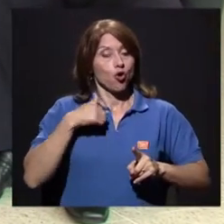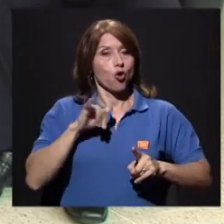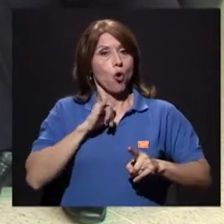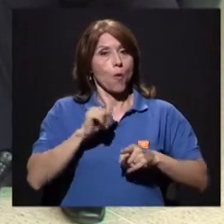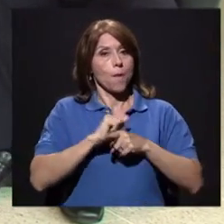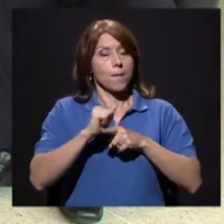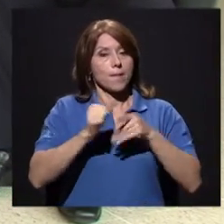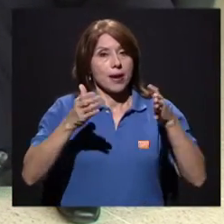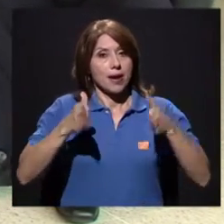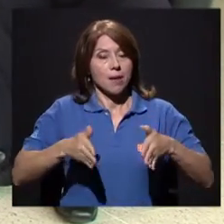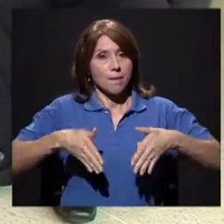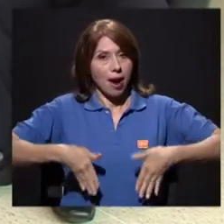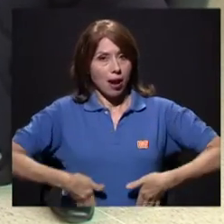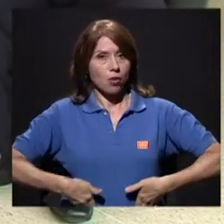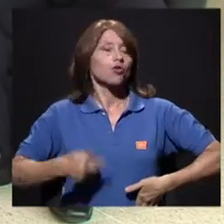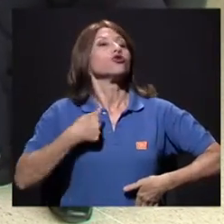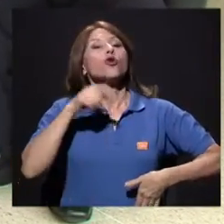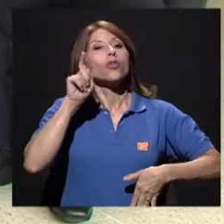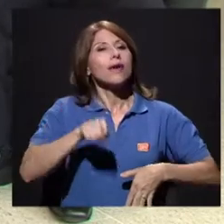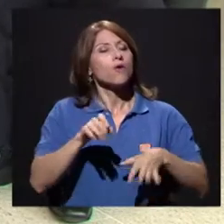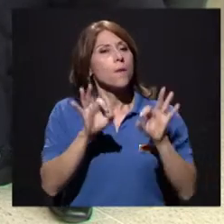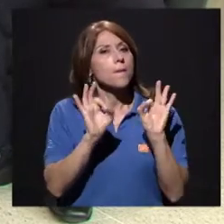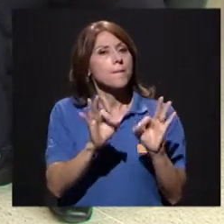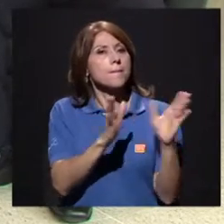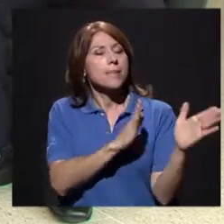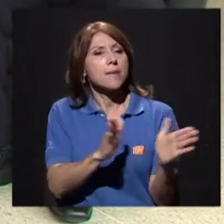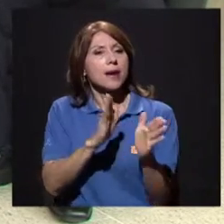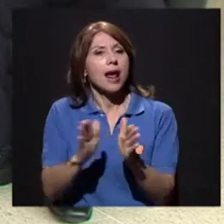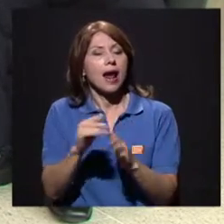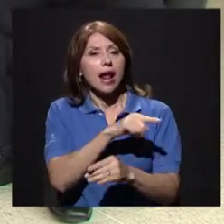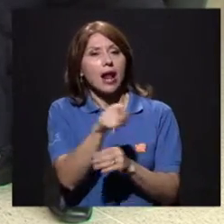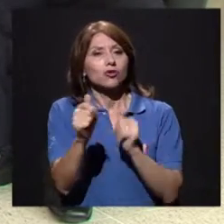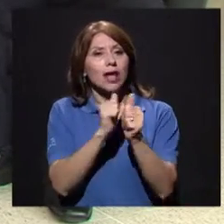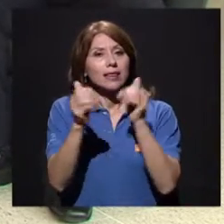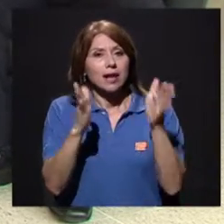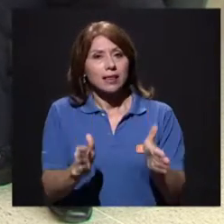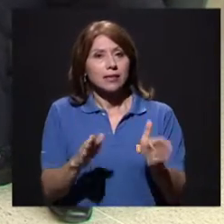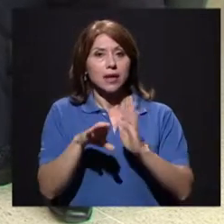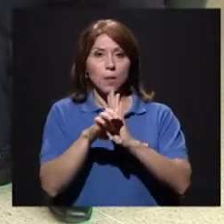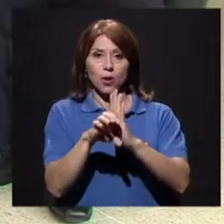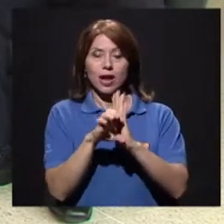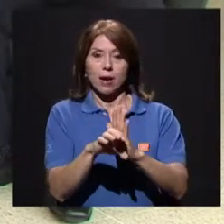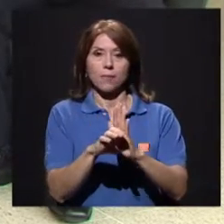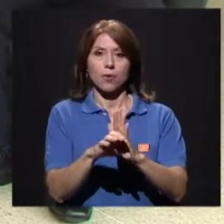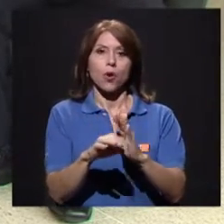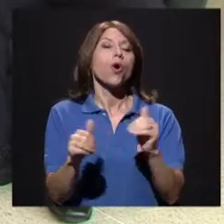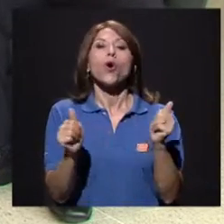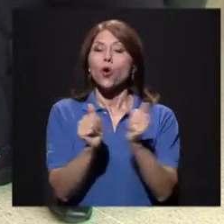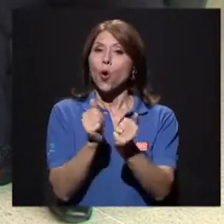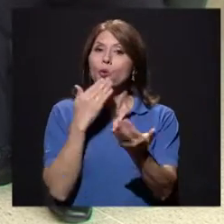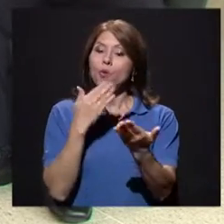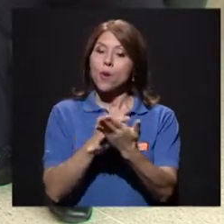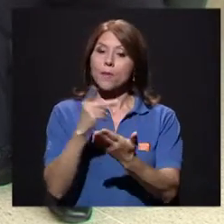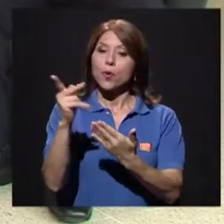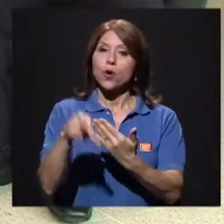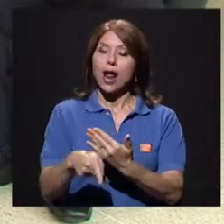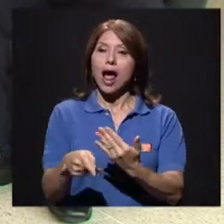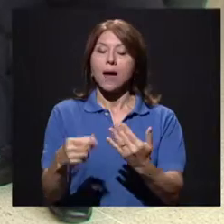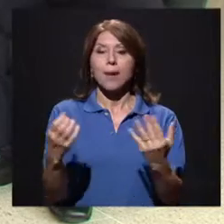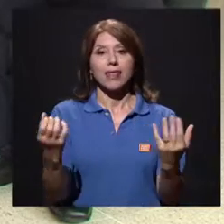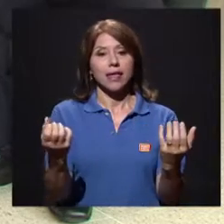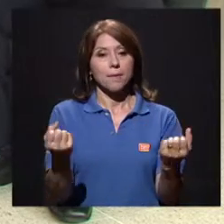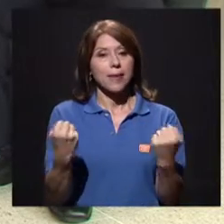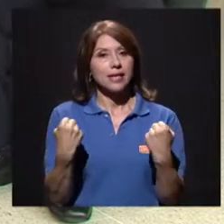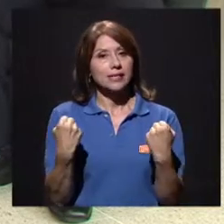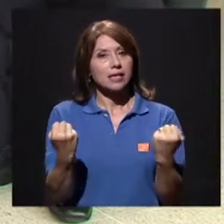preparar bien a mis jugadoras, a los atletas. Ejemplo, si yo los preparo bien con un buen programa de pesas, yo voy a estar evitando